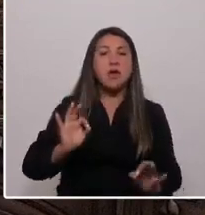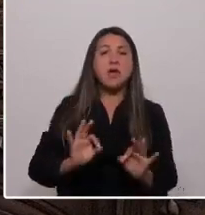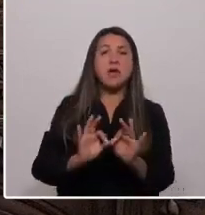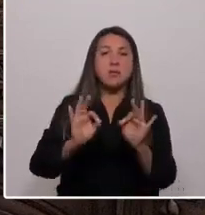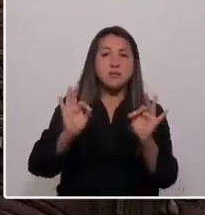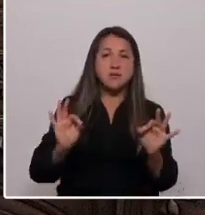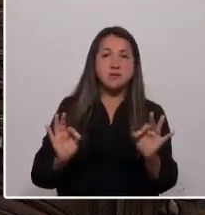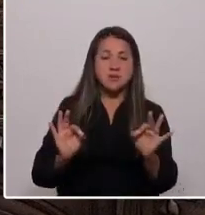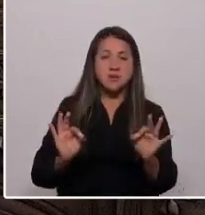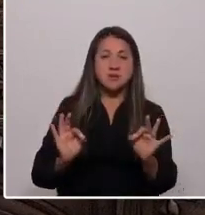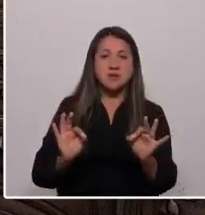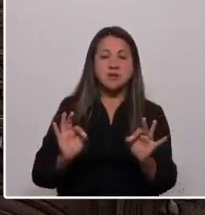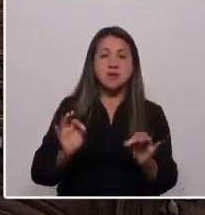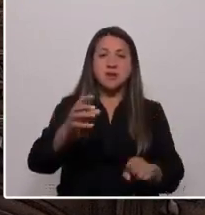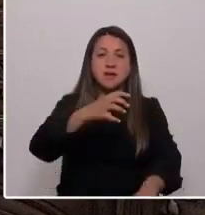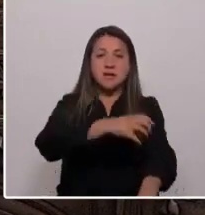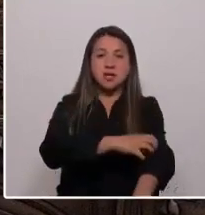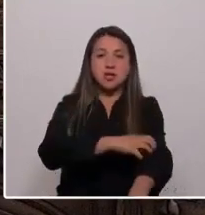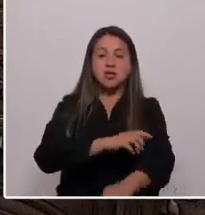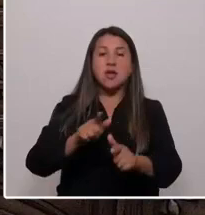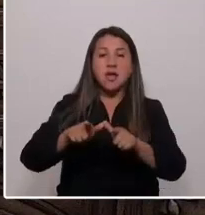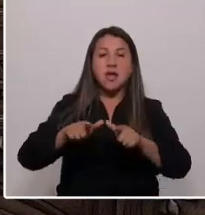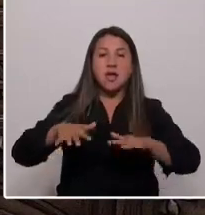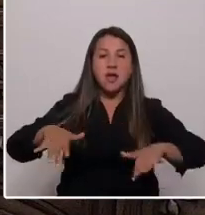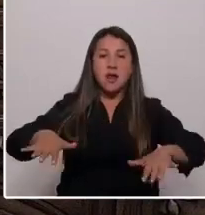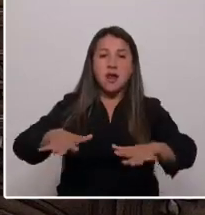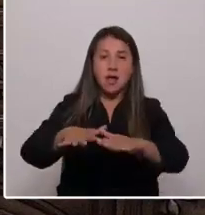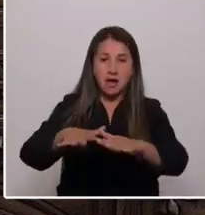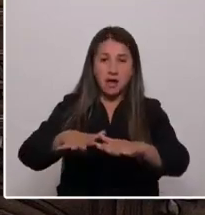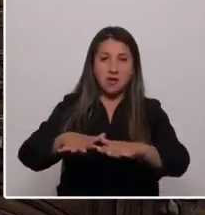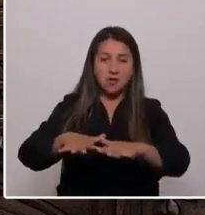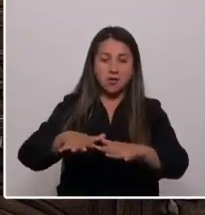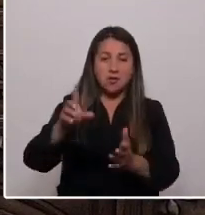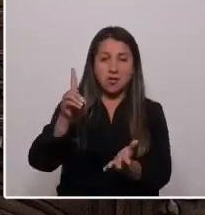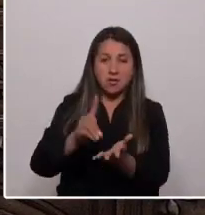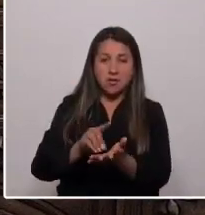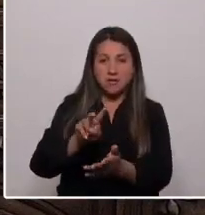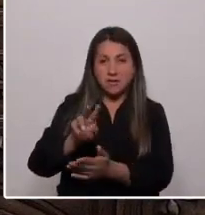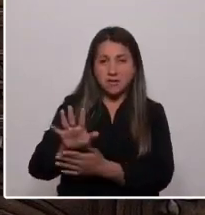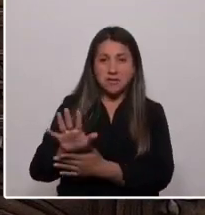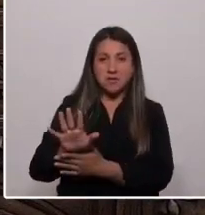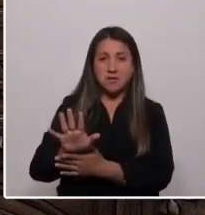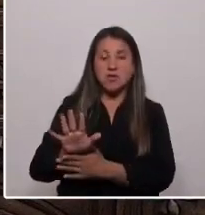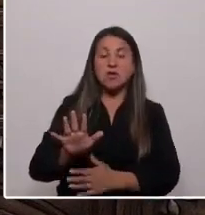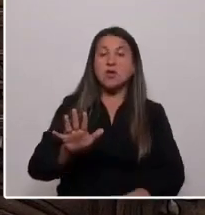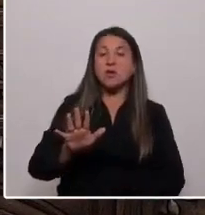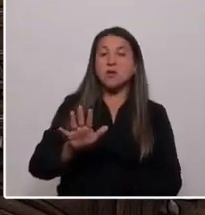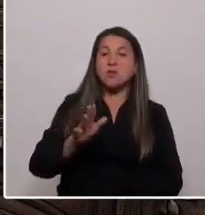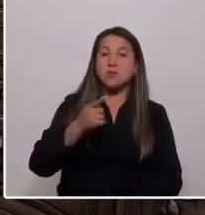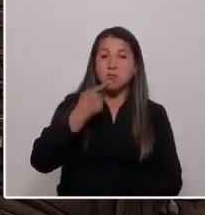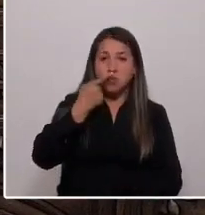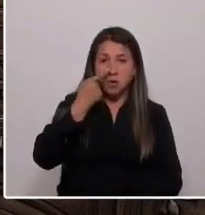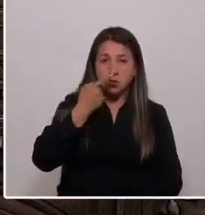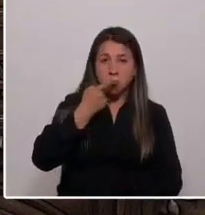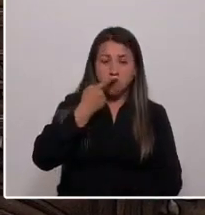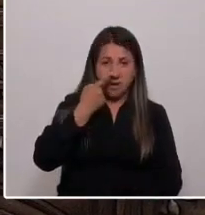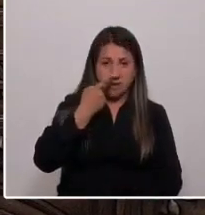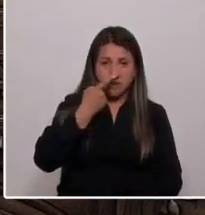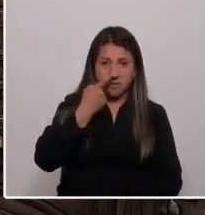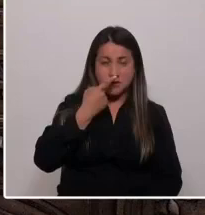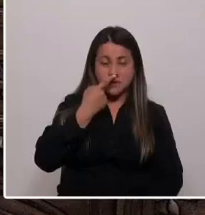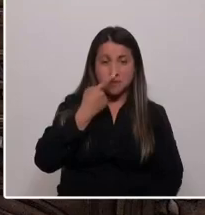mi querida región de Los Lagos, Distrito 25, desde Osorno, Puerto Varas, que me ha elegido para